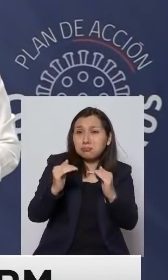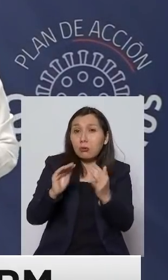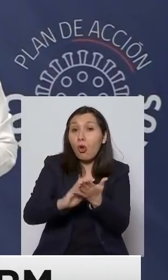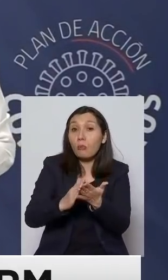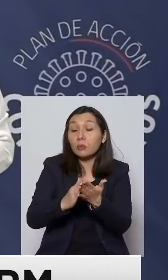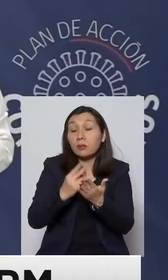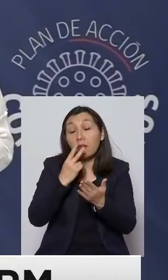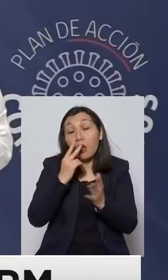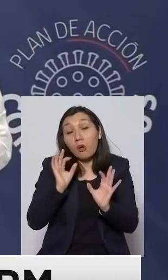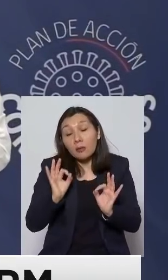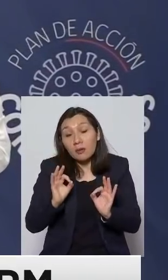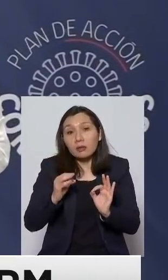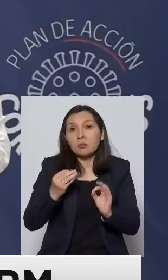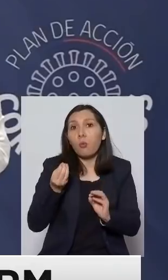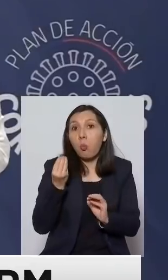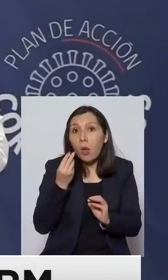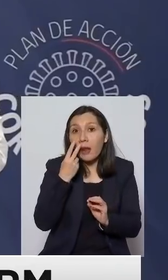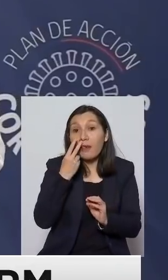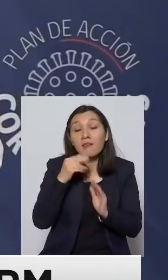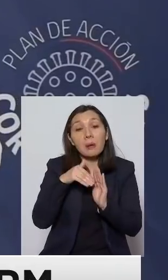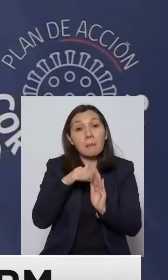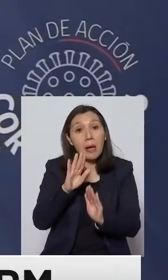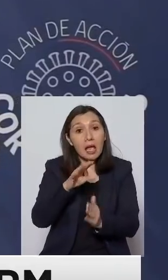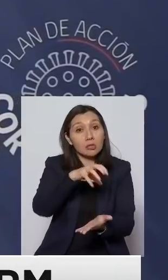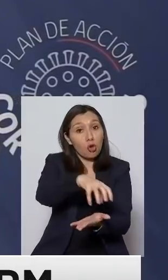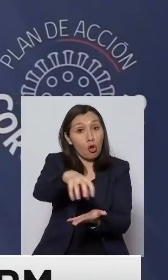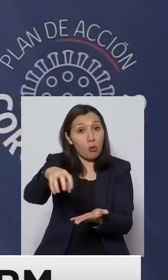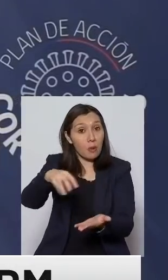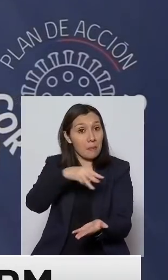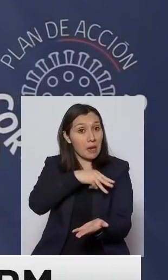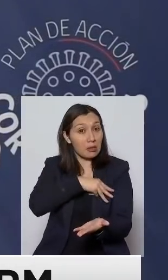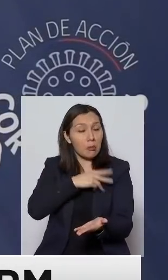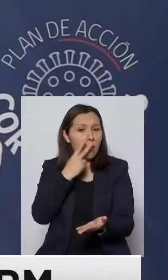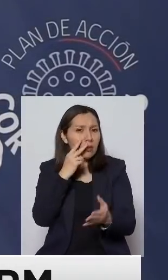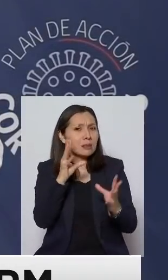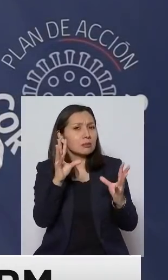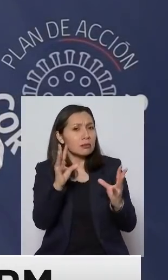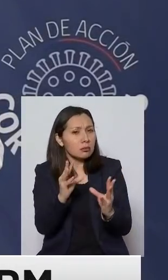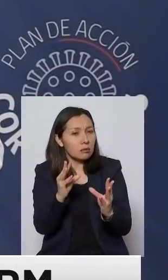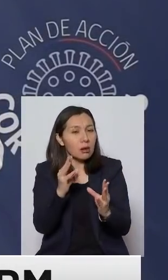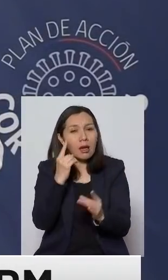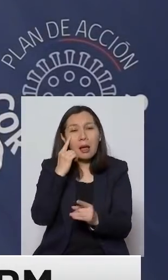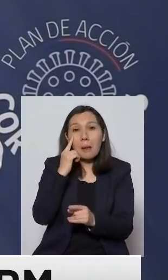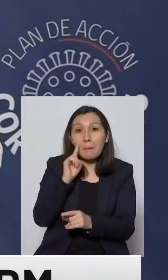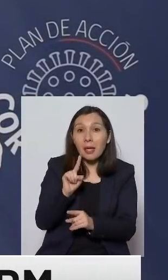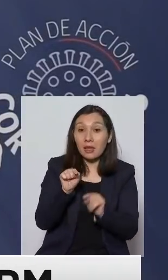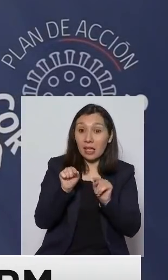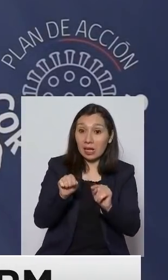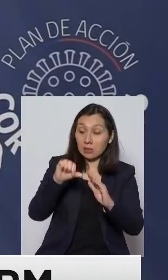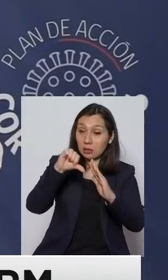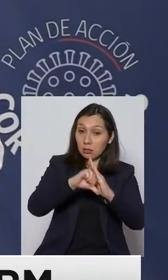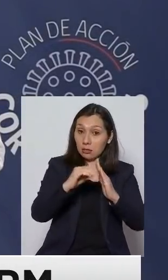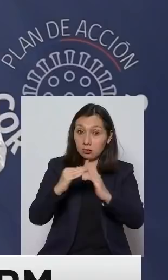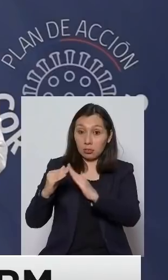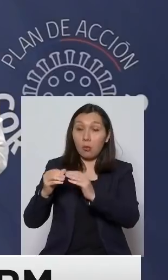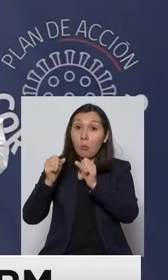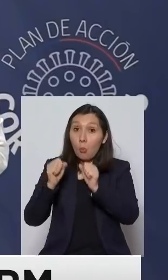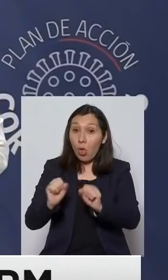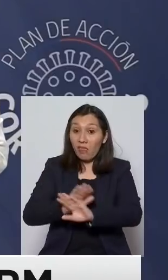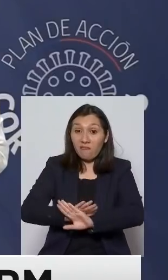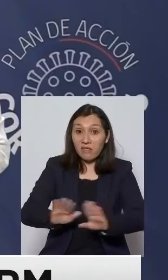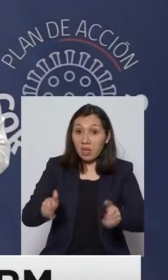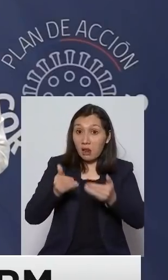tendencia favorable en la mayoría de las comunas de la región metropolitana pero insisto para que esta cuarentena pueda ser